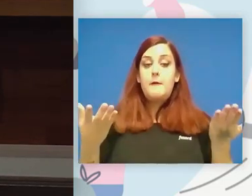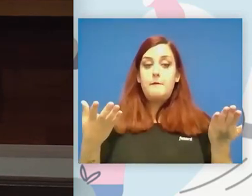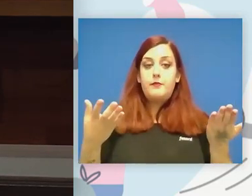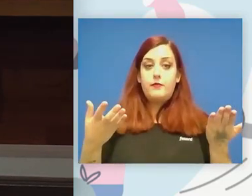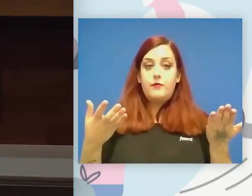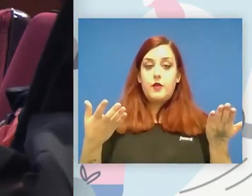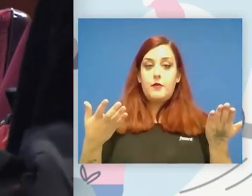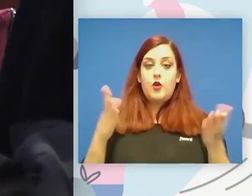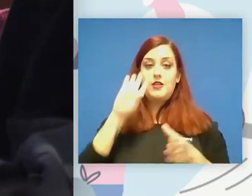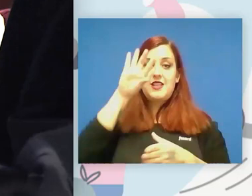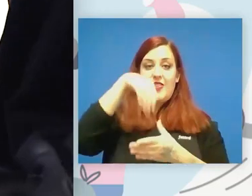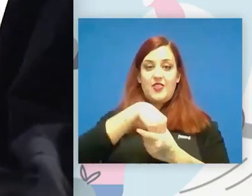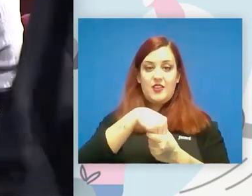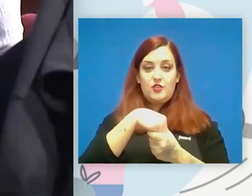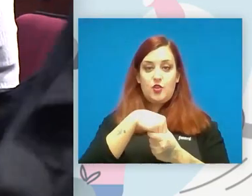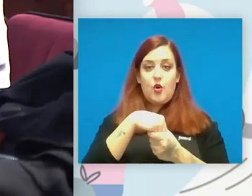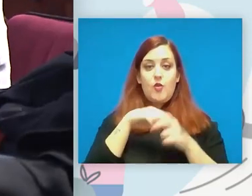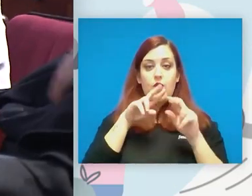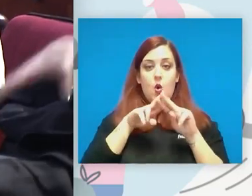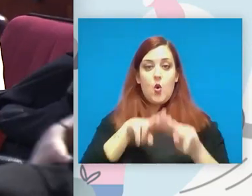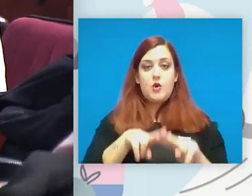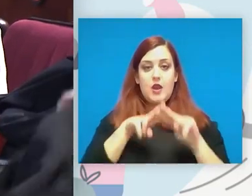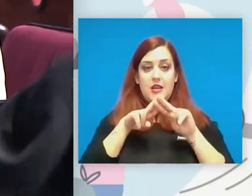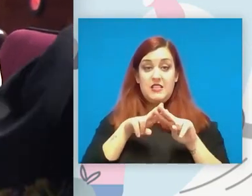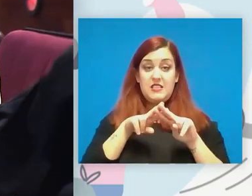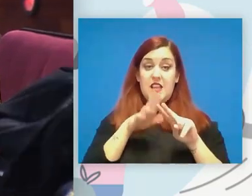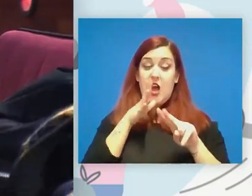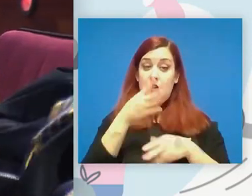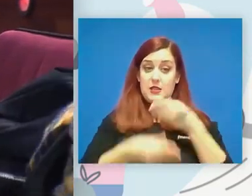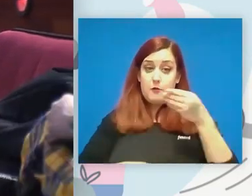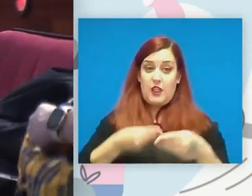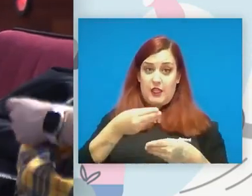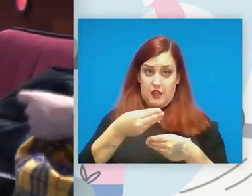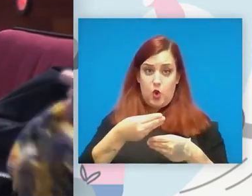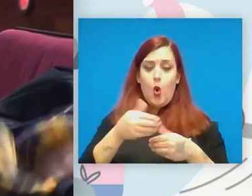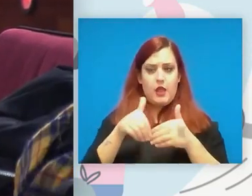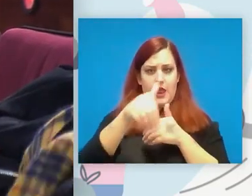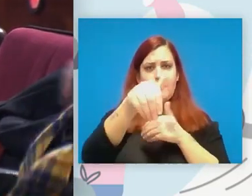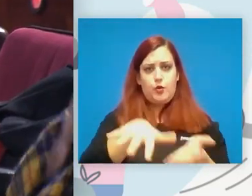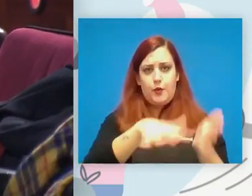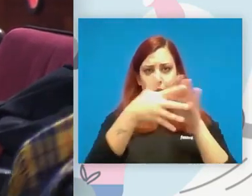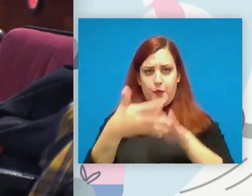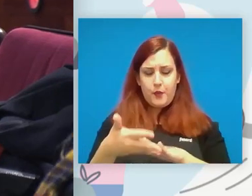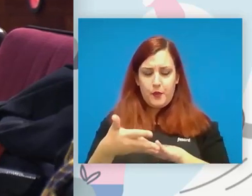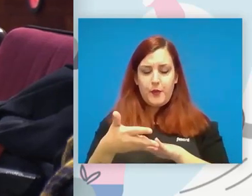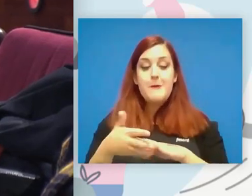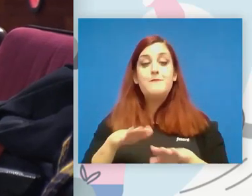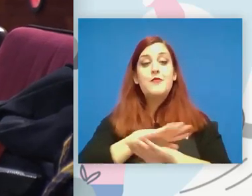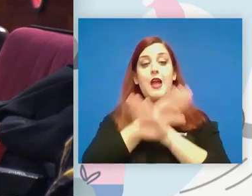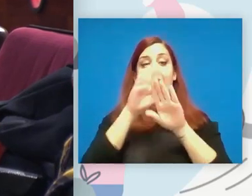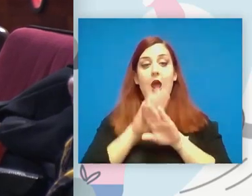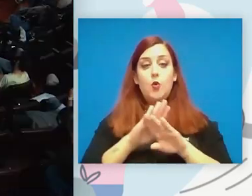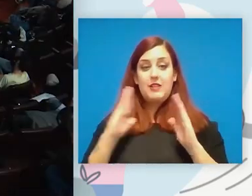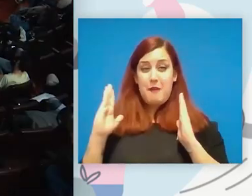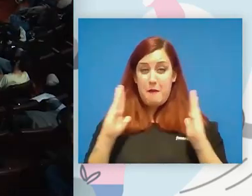dentro de un análisis que estamos y que se va a desarrollar la segunda parte que es la última diapositiva que tenemos